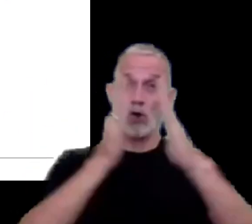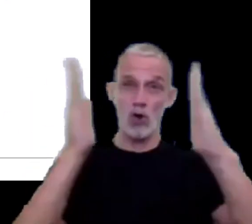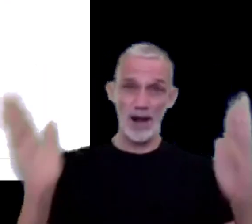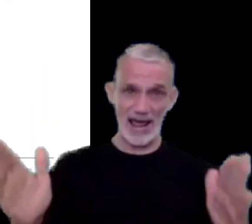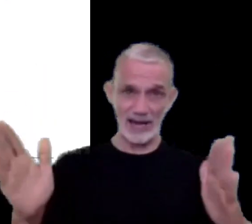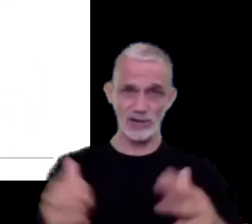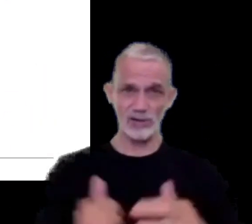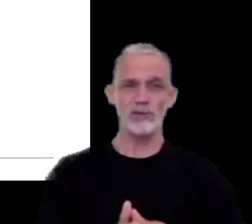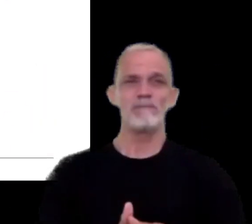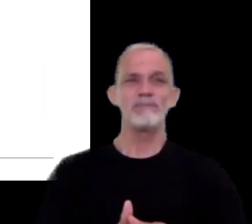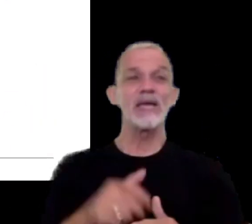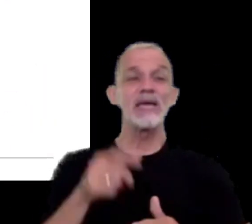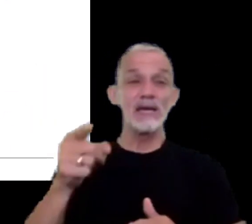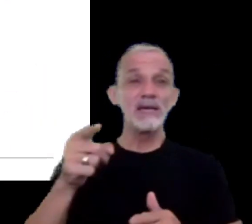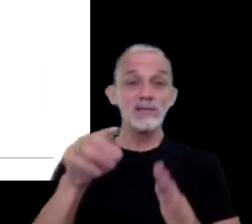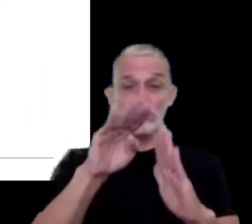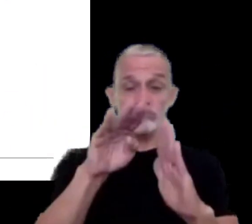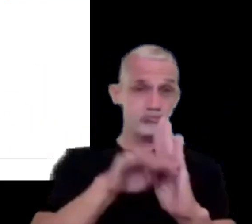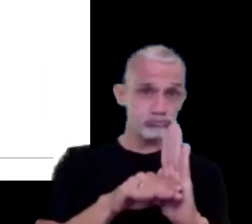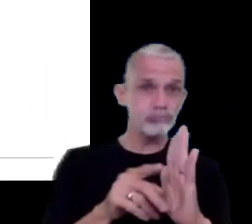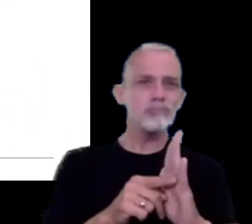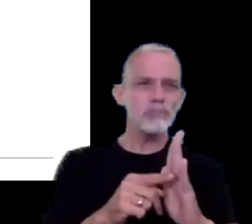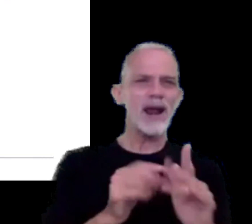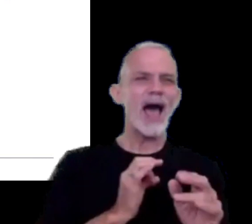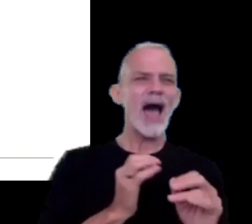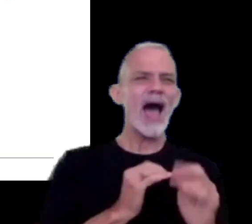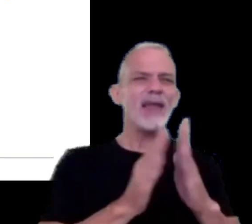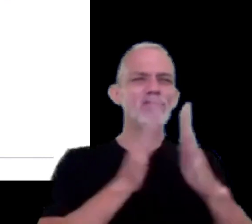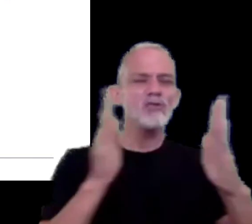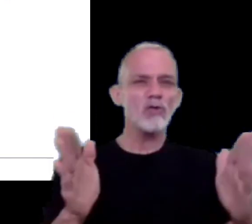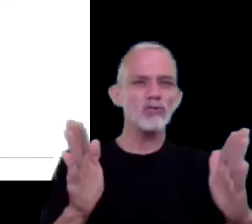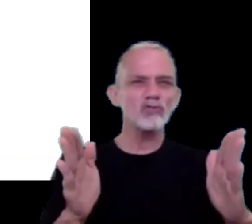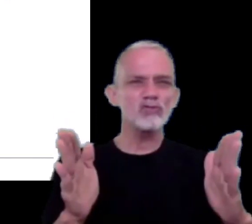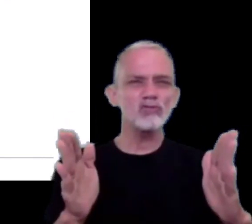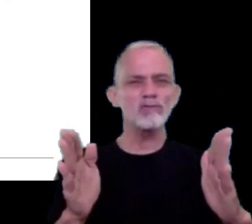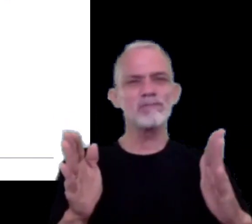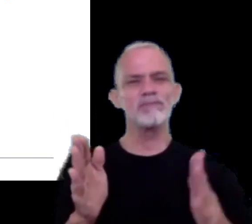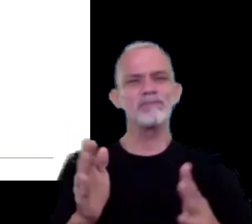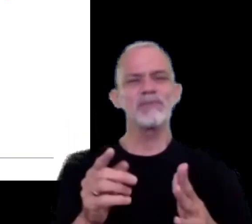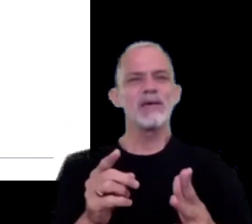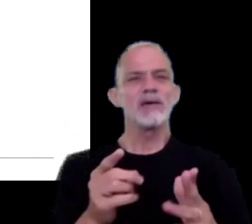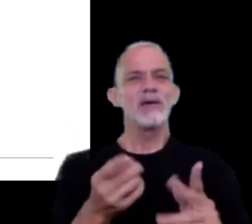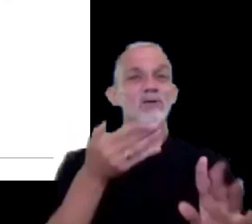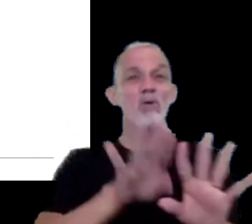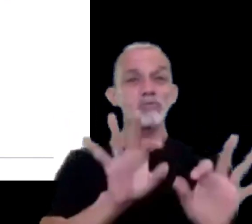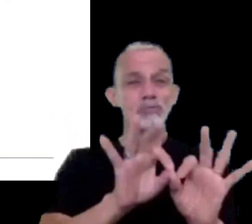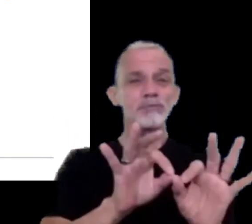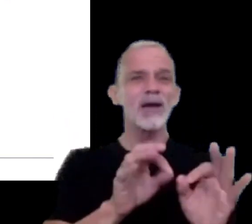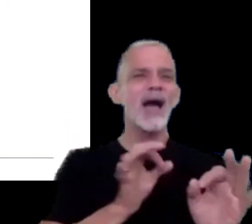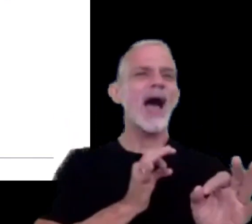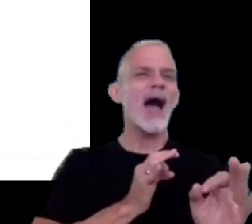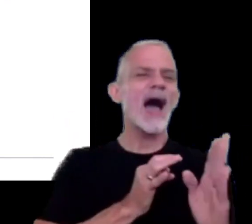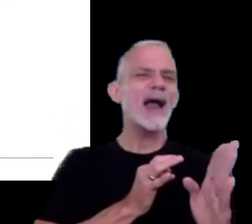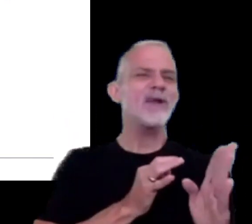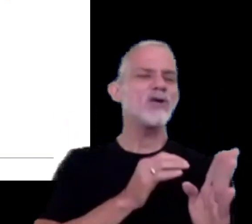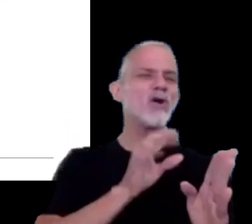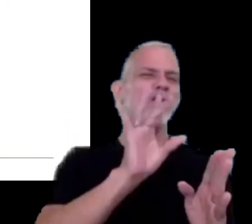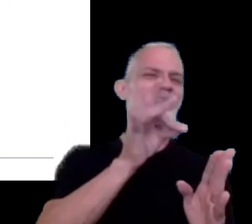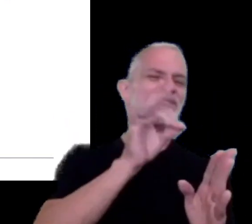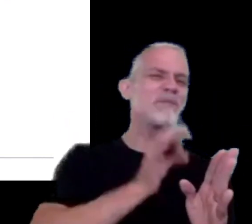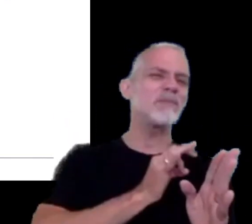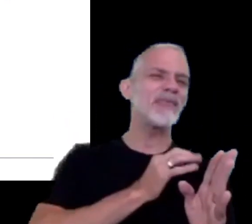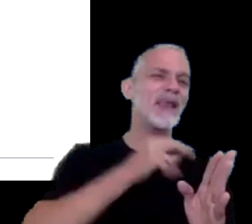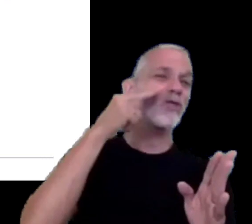régimen es aplicable para los ejercicios fiscales cerrados a partir de diciembre 2020